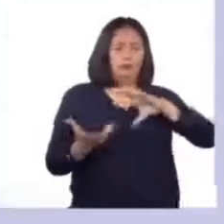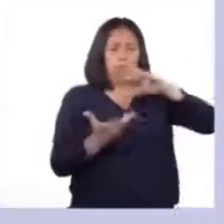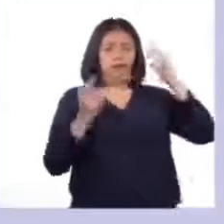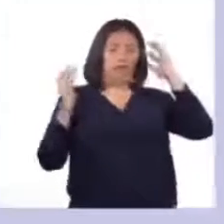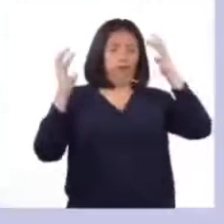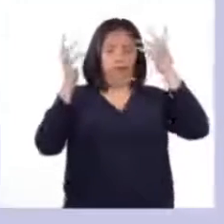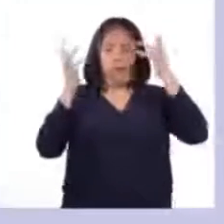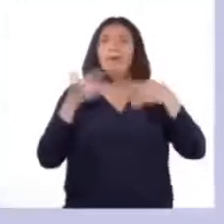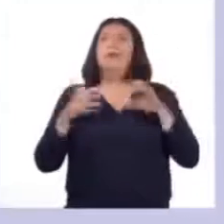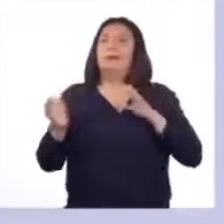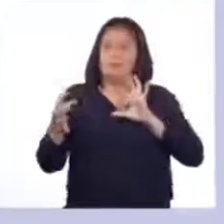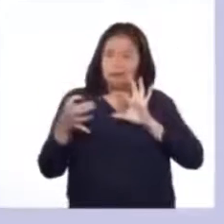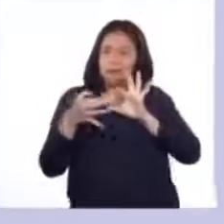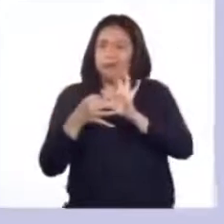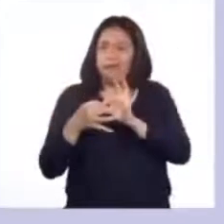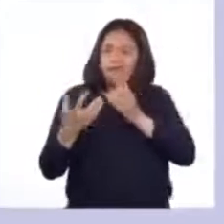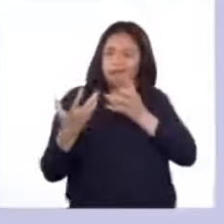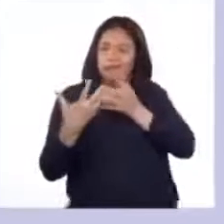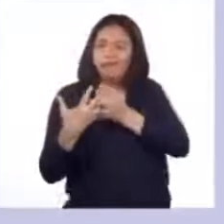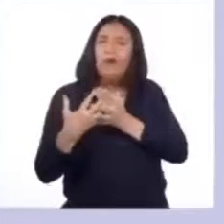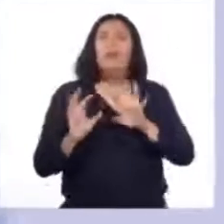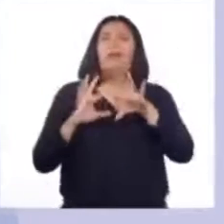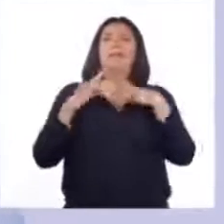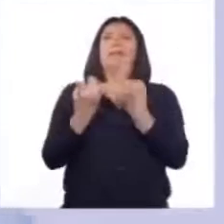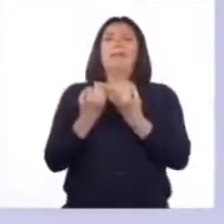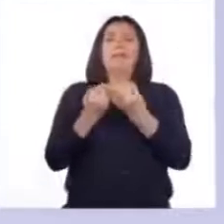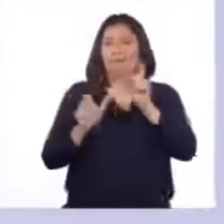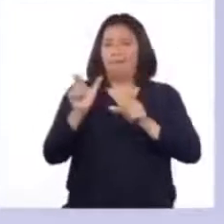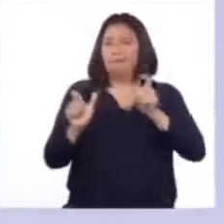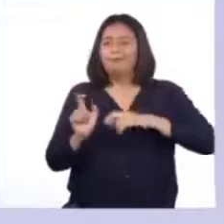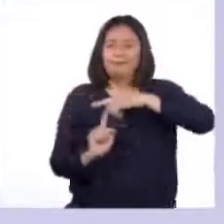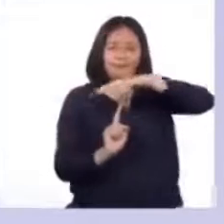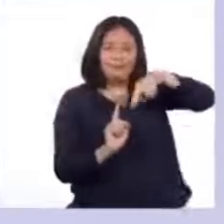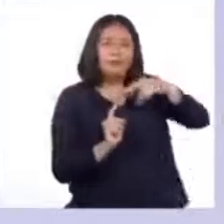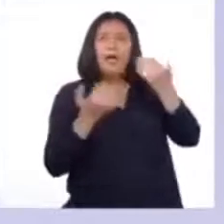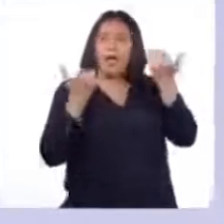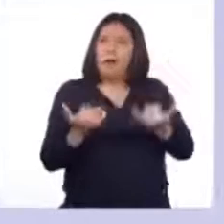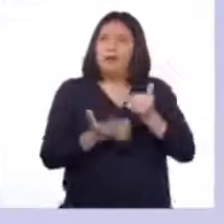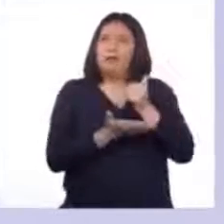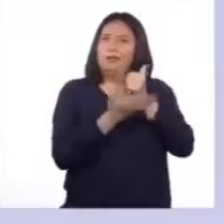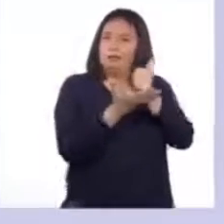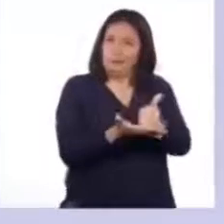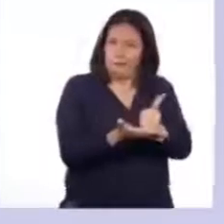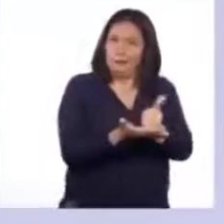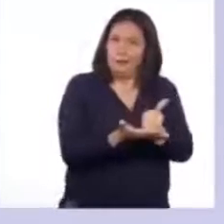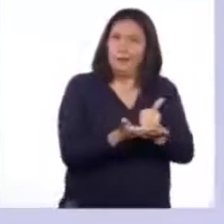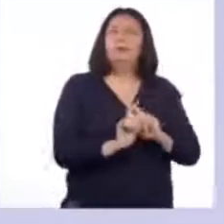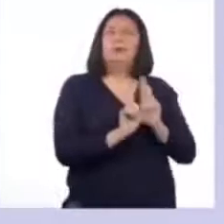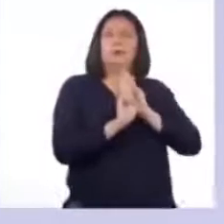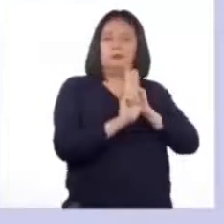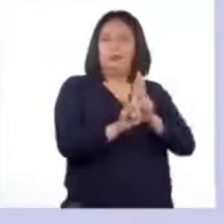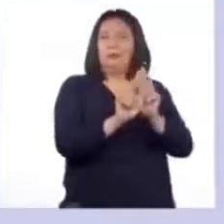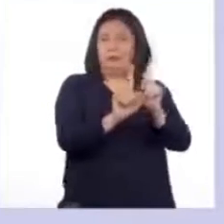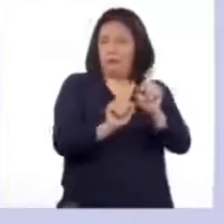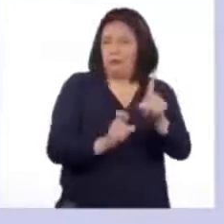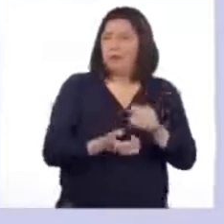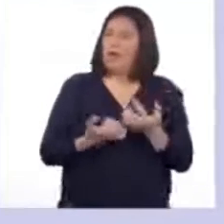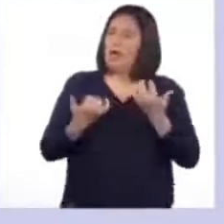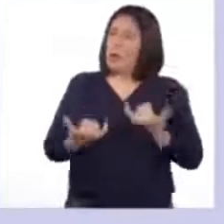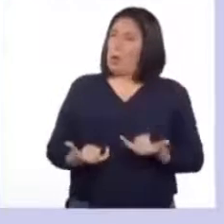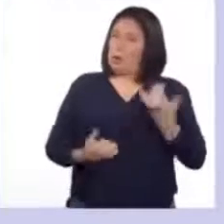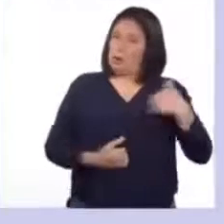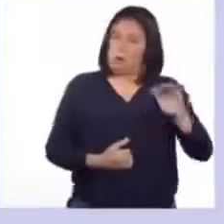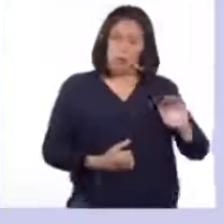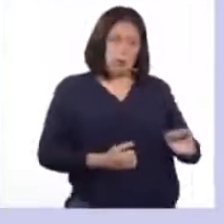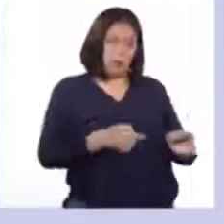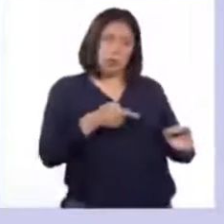estar más unido y más unida con tu familia y con los que te rodean. Te ayudaremos respondiendo a la siguiente pregunta. Ahora que eres